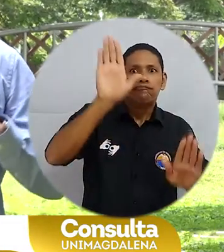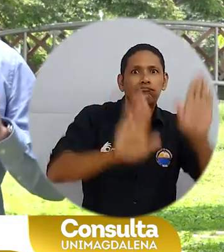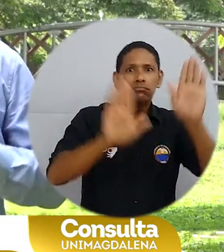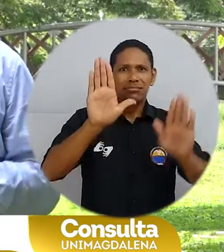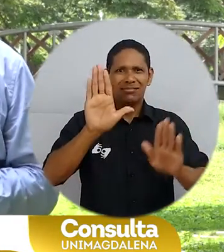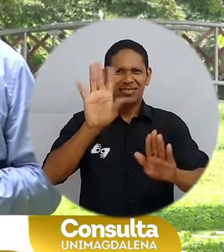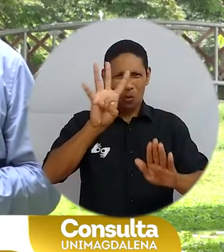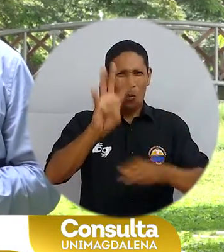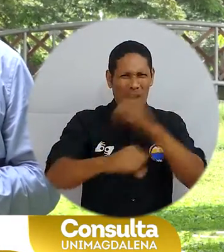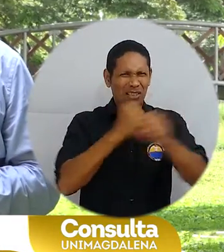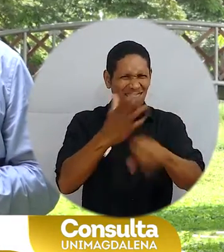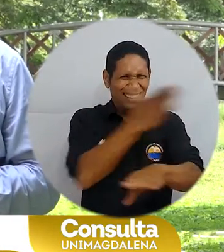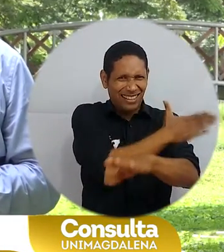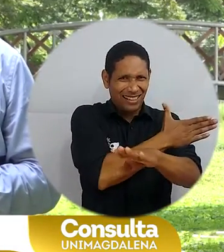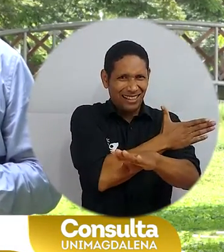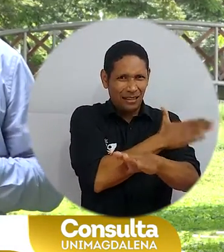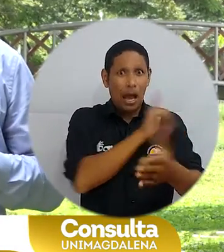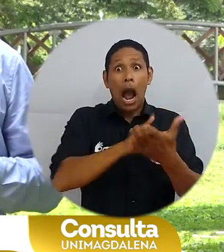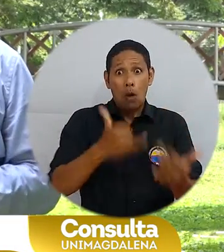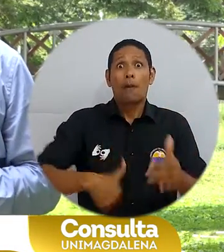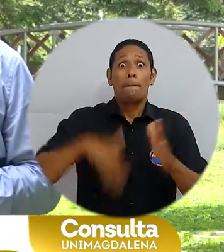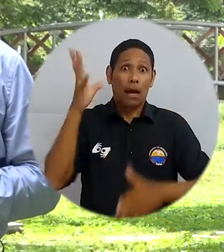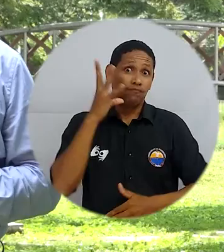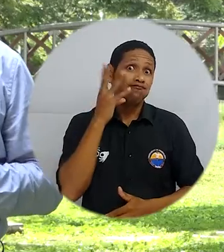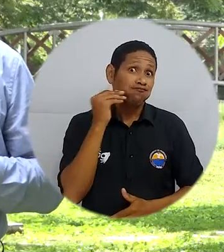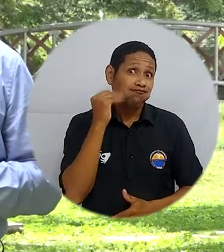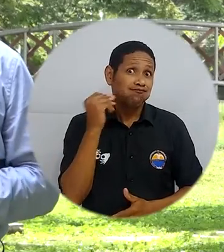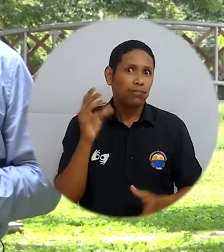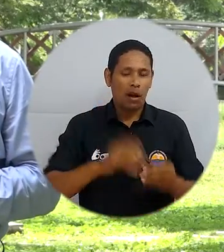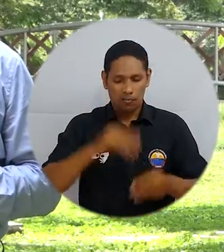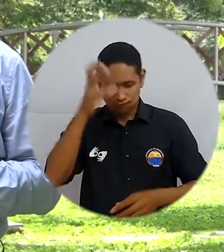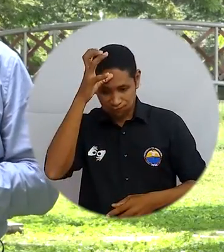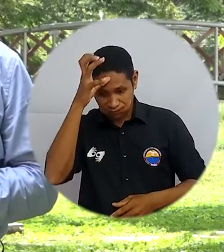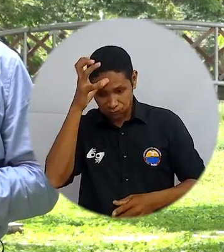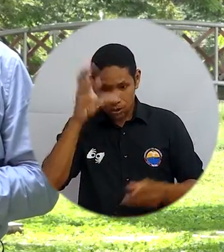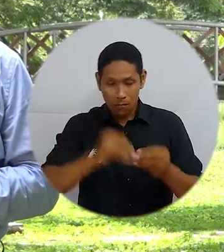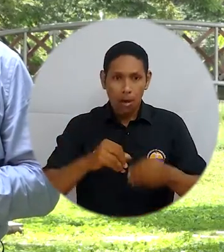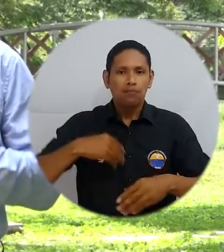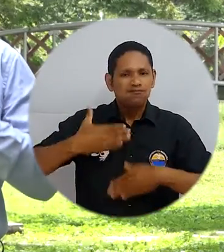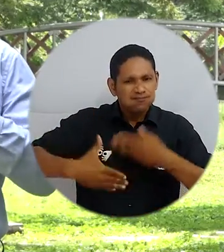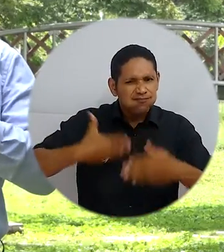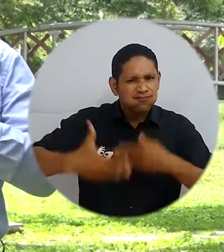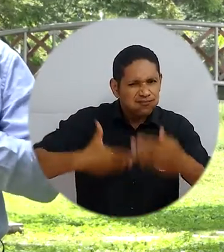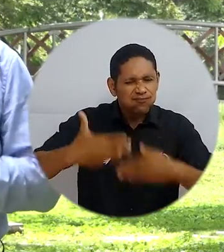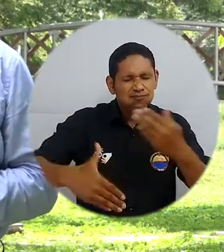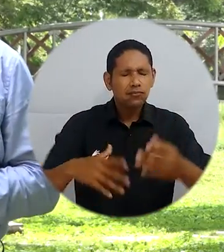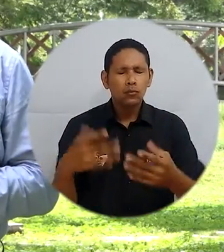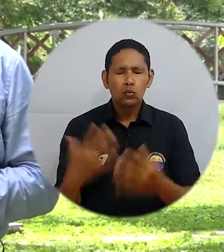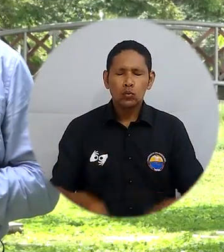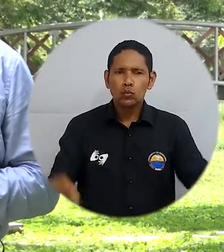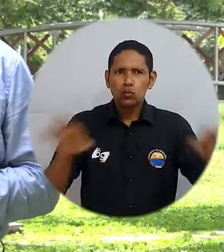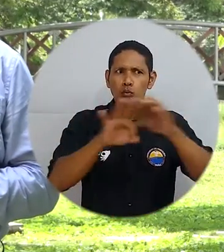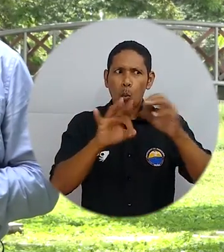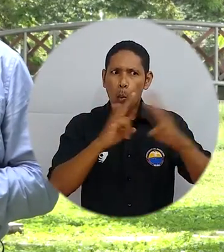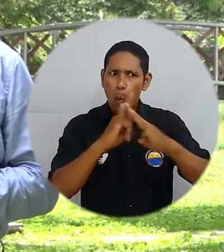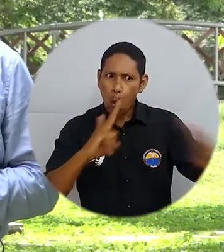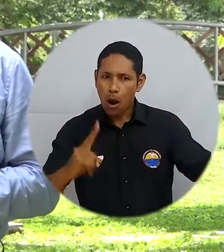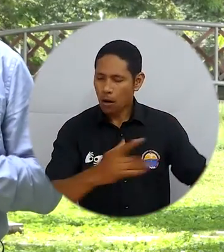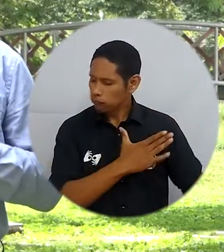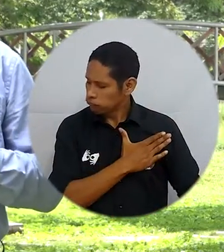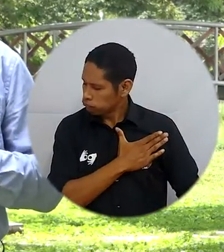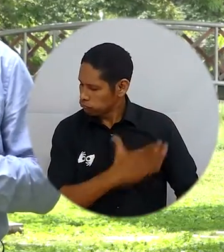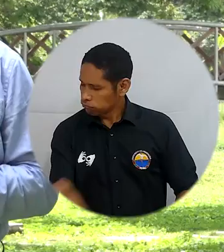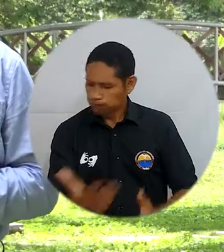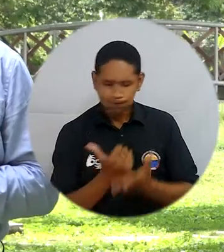como el que hicimos hace 4 años, con más experiencia, con más conocimiento y con más trayectoria al servicio de la Universidad del